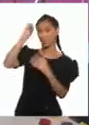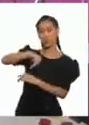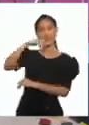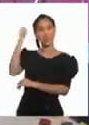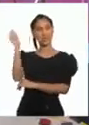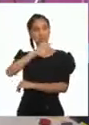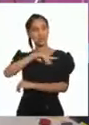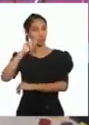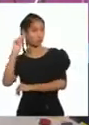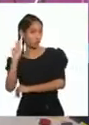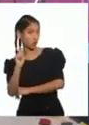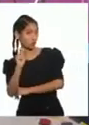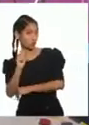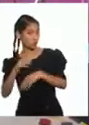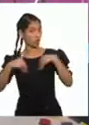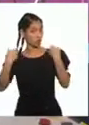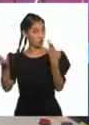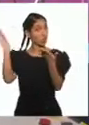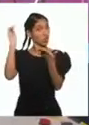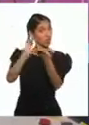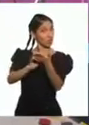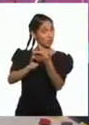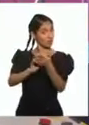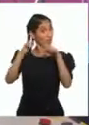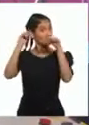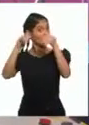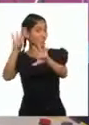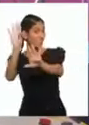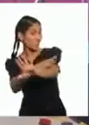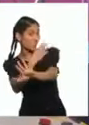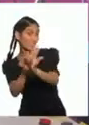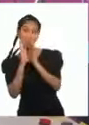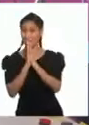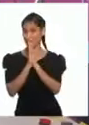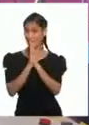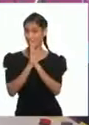¡Macabot! ¿Podrías volver a poner la música, por favor?